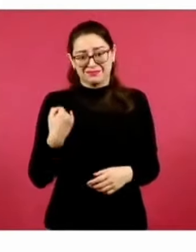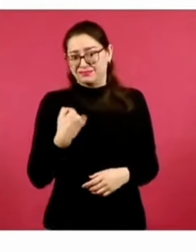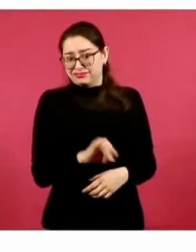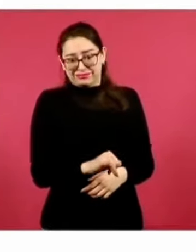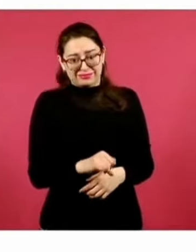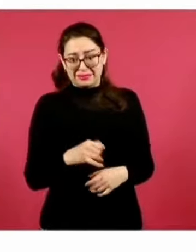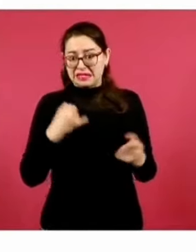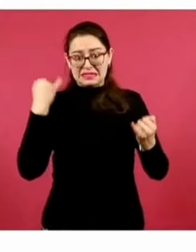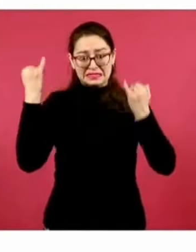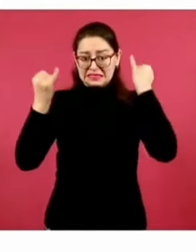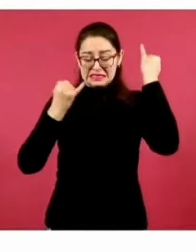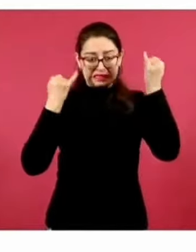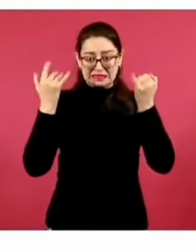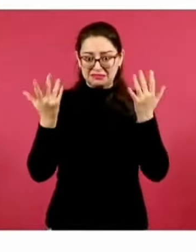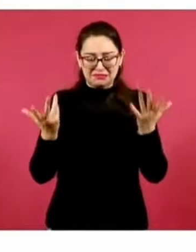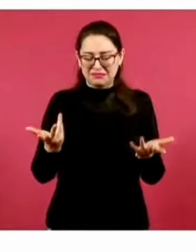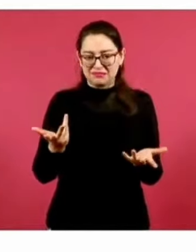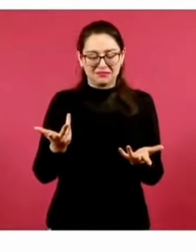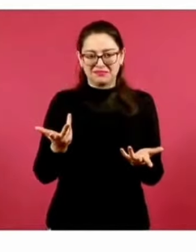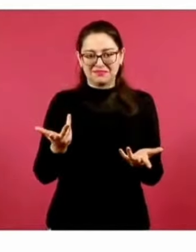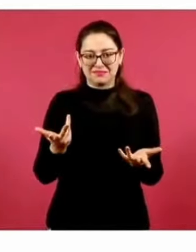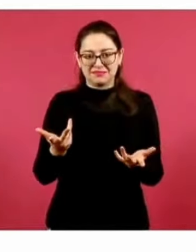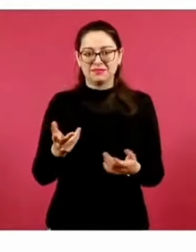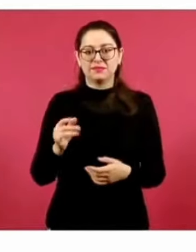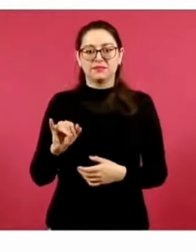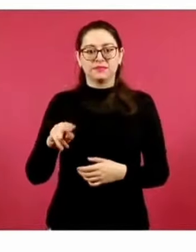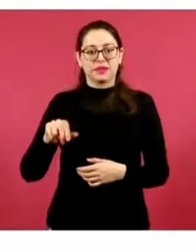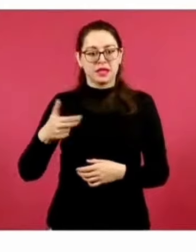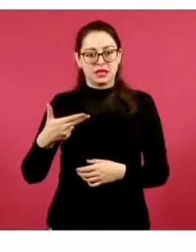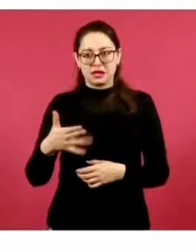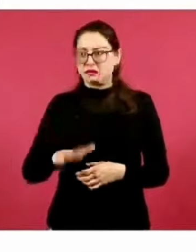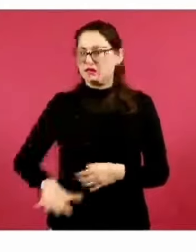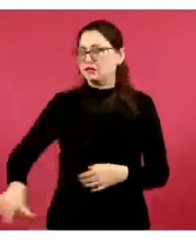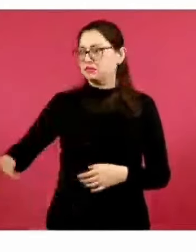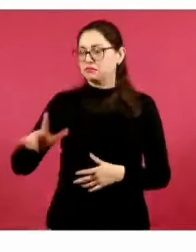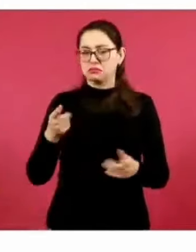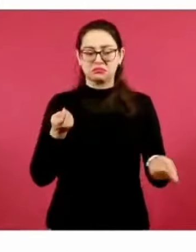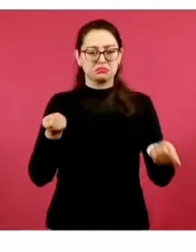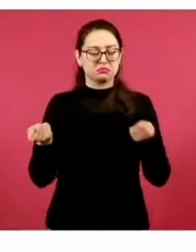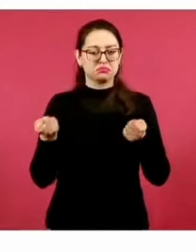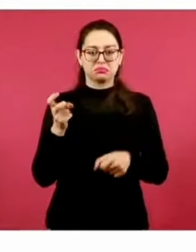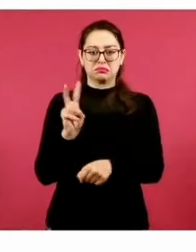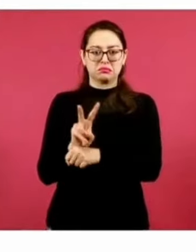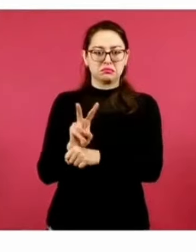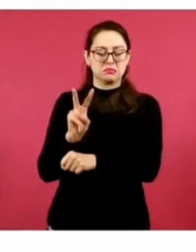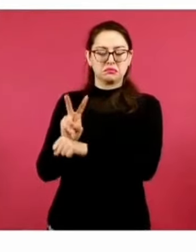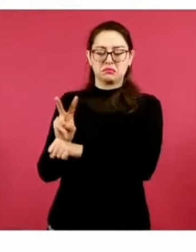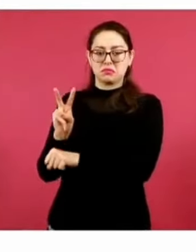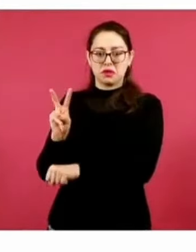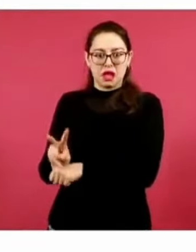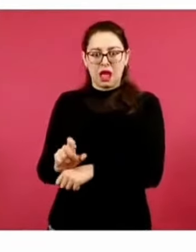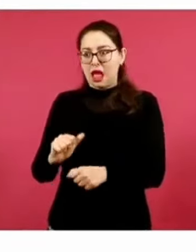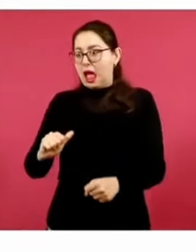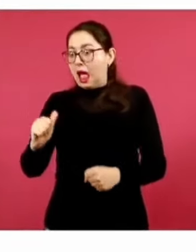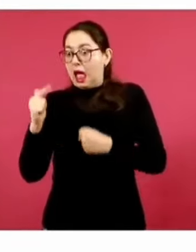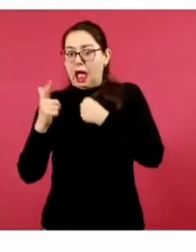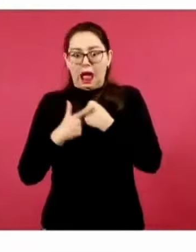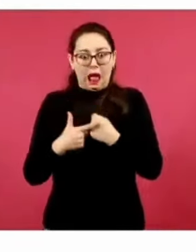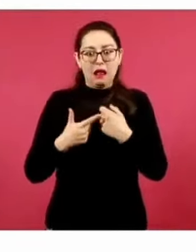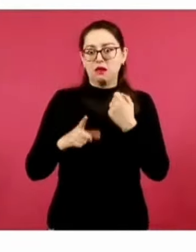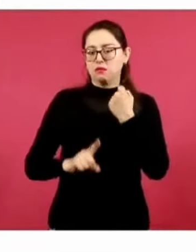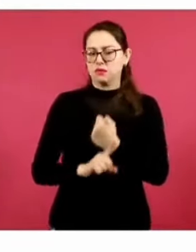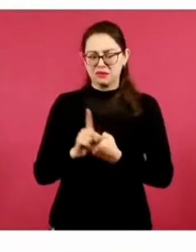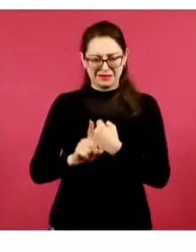No es cierto que esto ocurra. El INAH mantiene el control de la zona arqueológica y no tiene ningún reporte en este